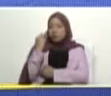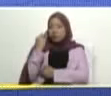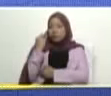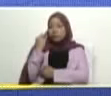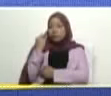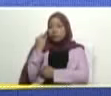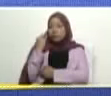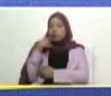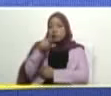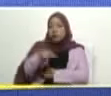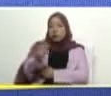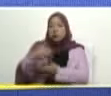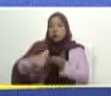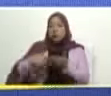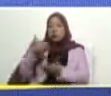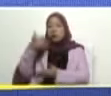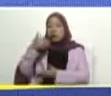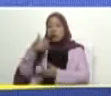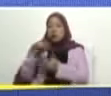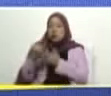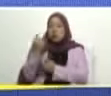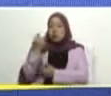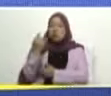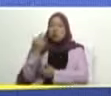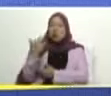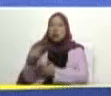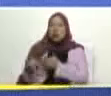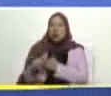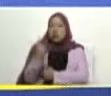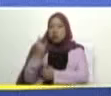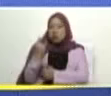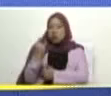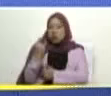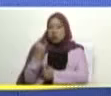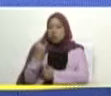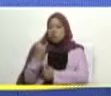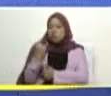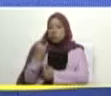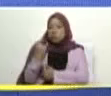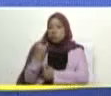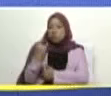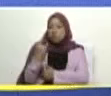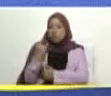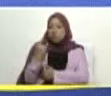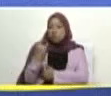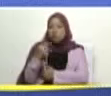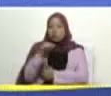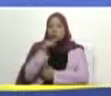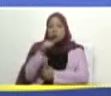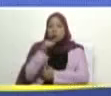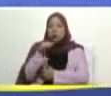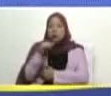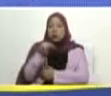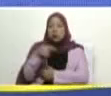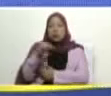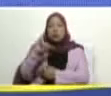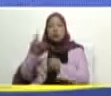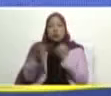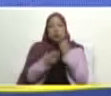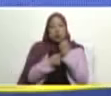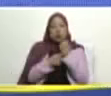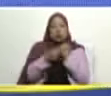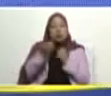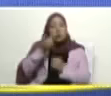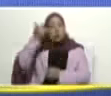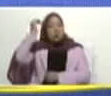todos los que me escriben me ponen nos engañaron él me pone nos engañaron el bandido tal del apellido tal la bandida